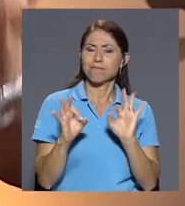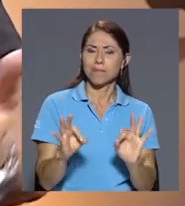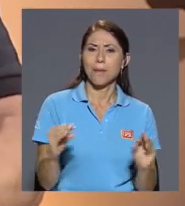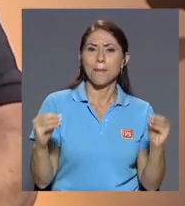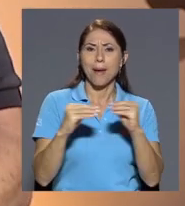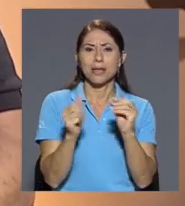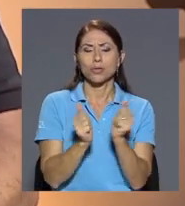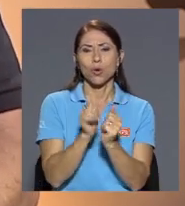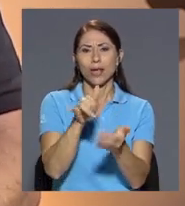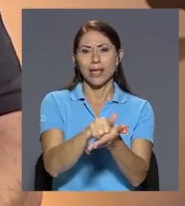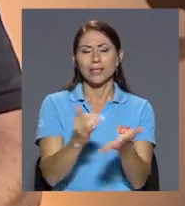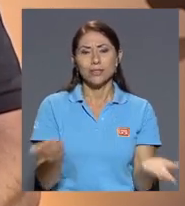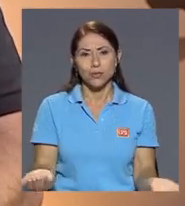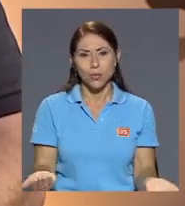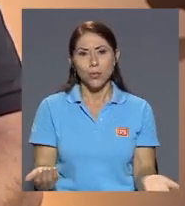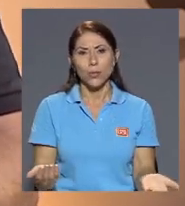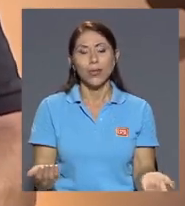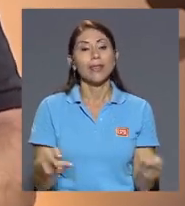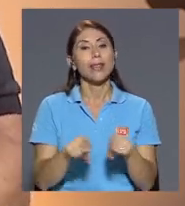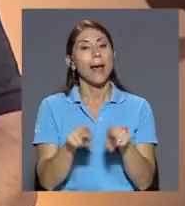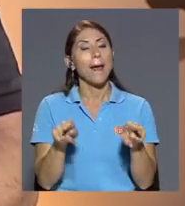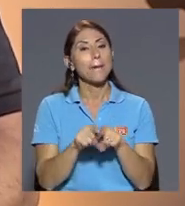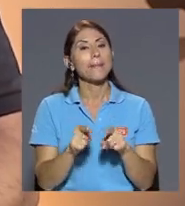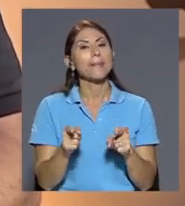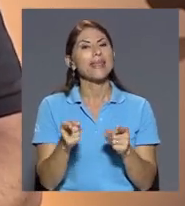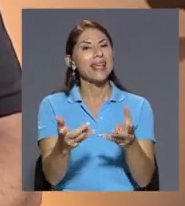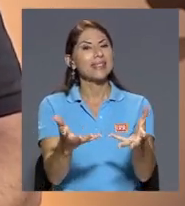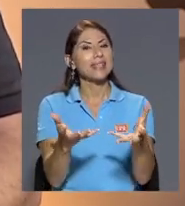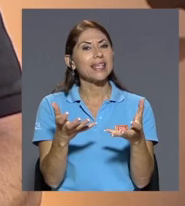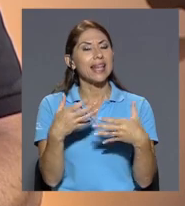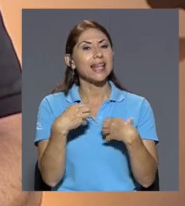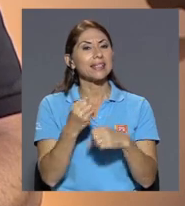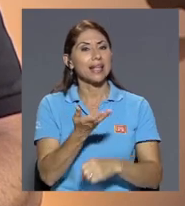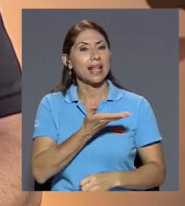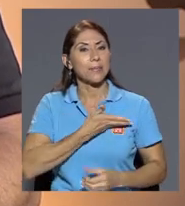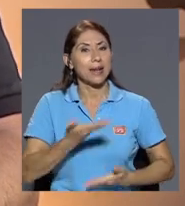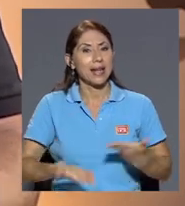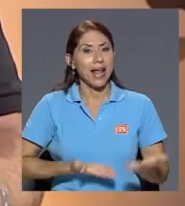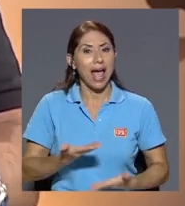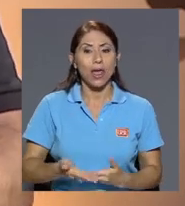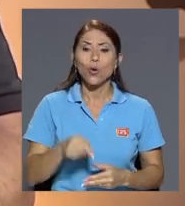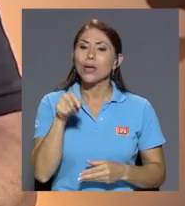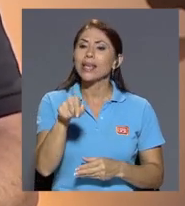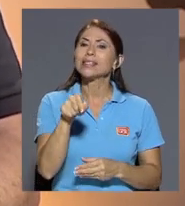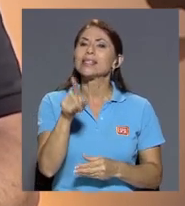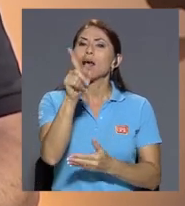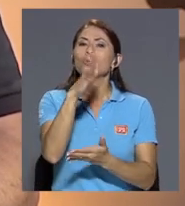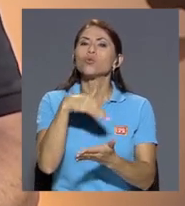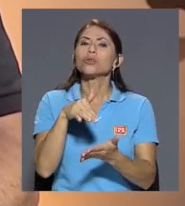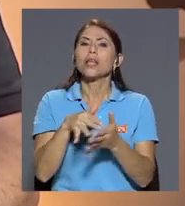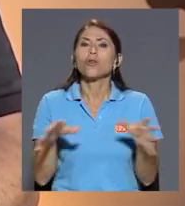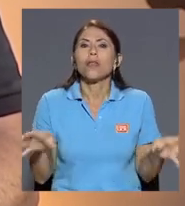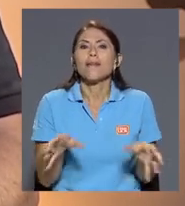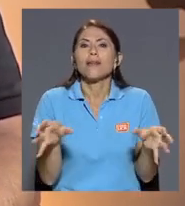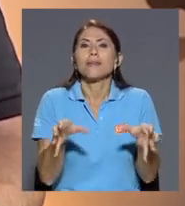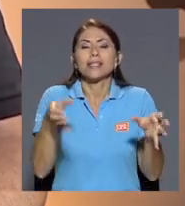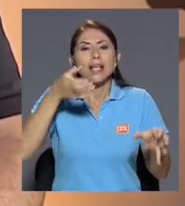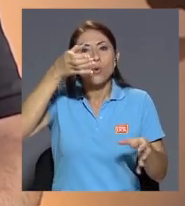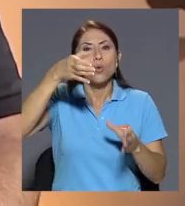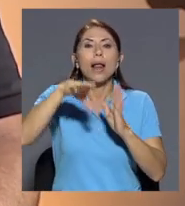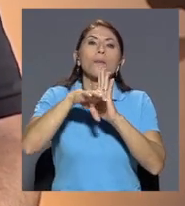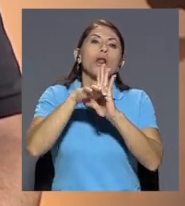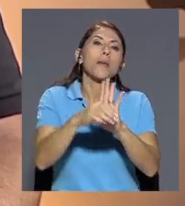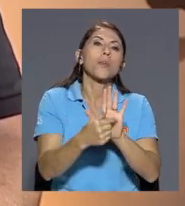identifican más con eso ahí parte de que se quiere hacer el mercado es que también sea un centro de efervescencia cultural de tal manera que de repente haya